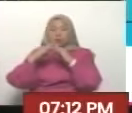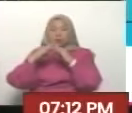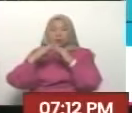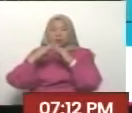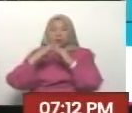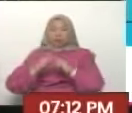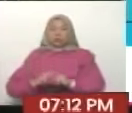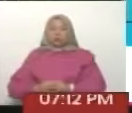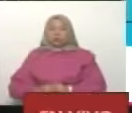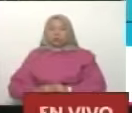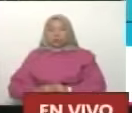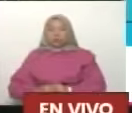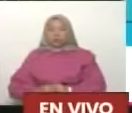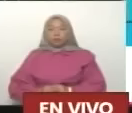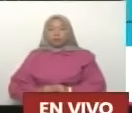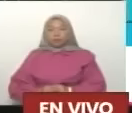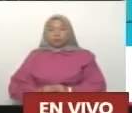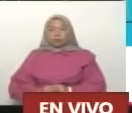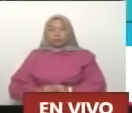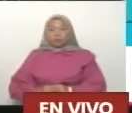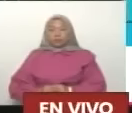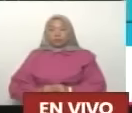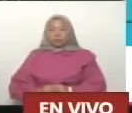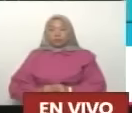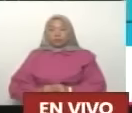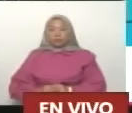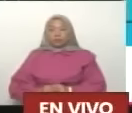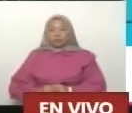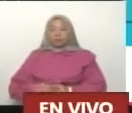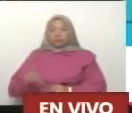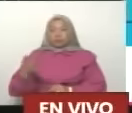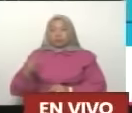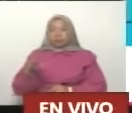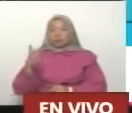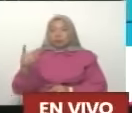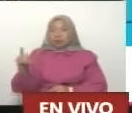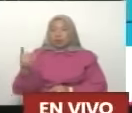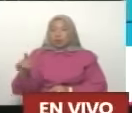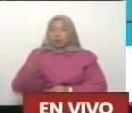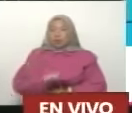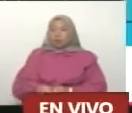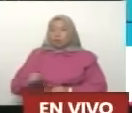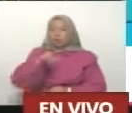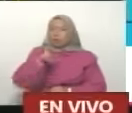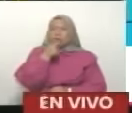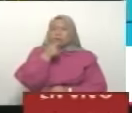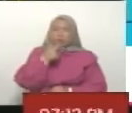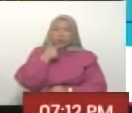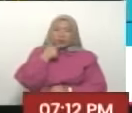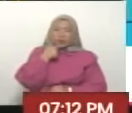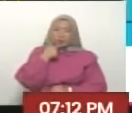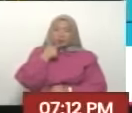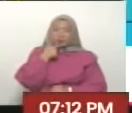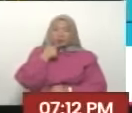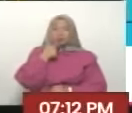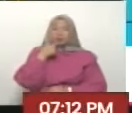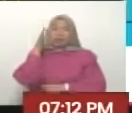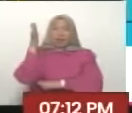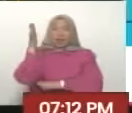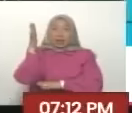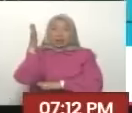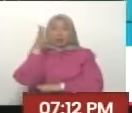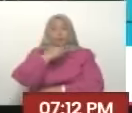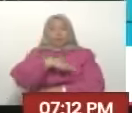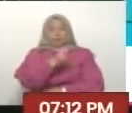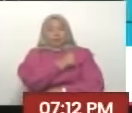presidencial aquí a la derecha del palacio en una plaza bien bonita está la catedral de Quito y cuando uno